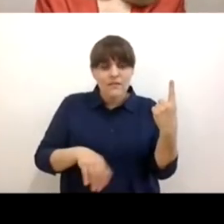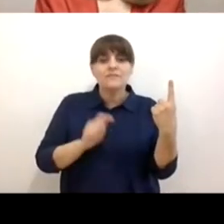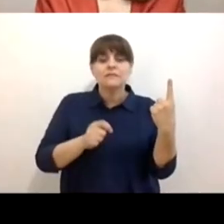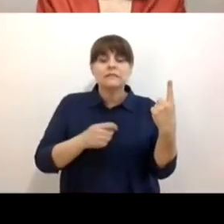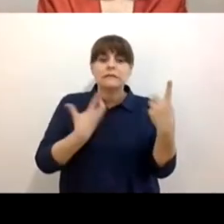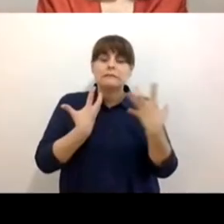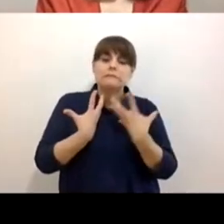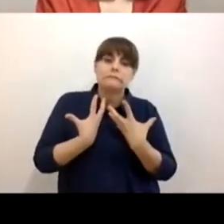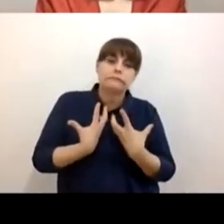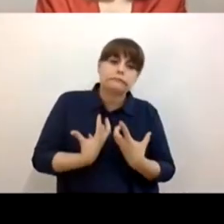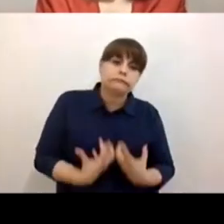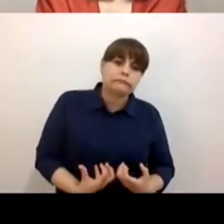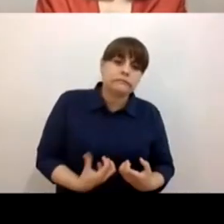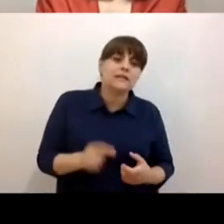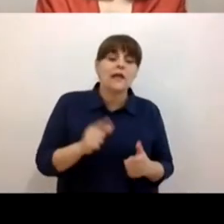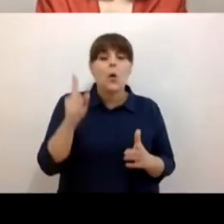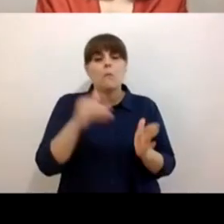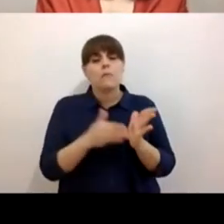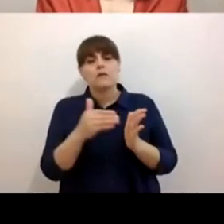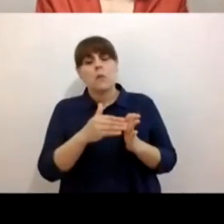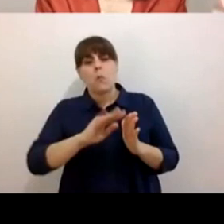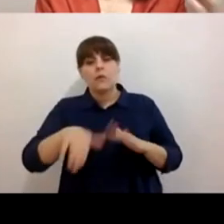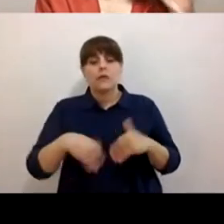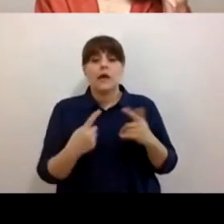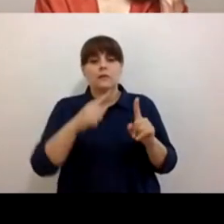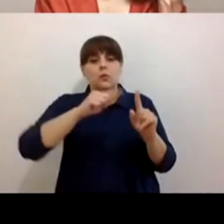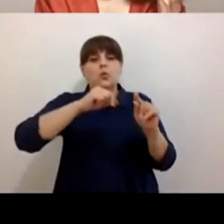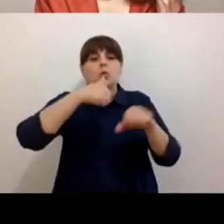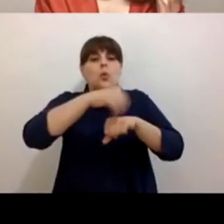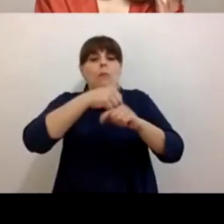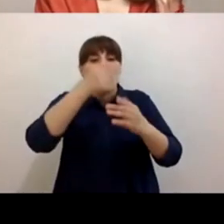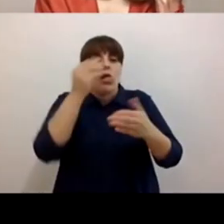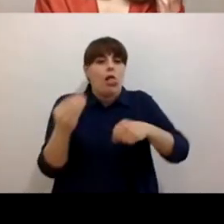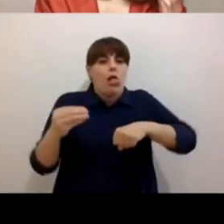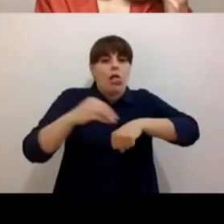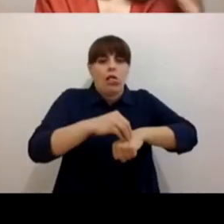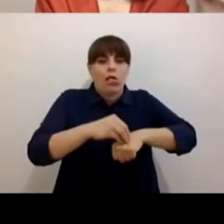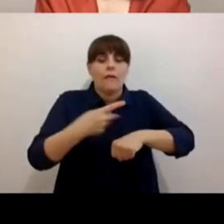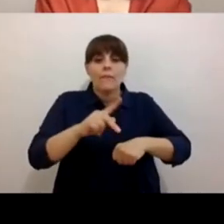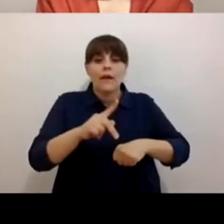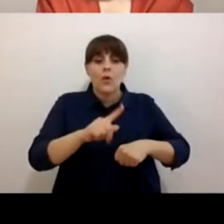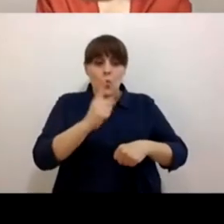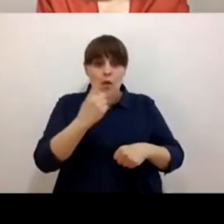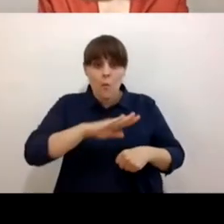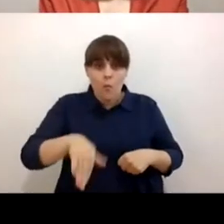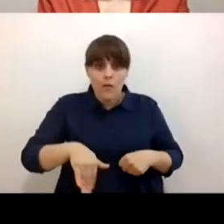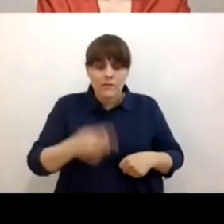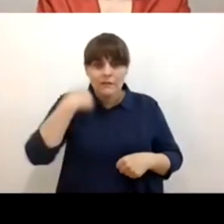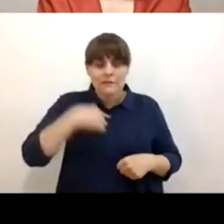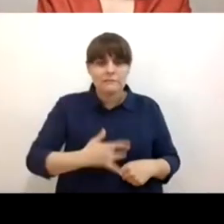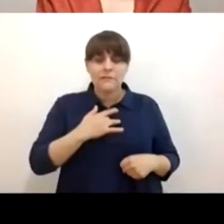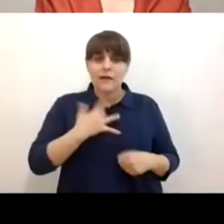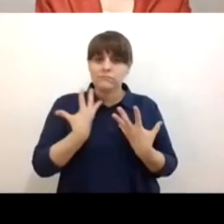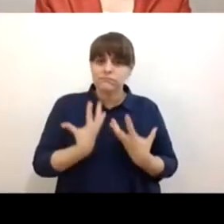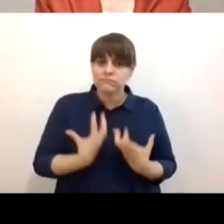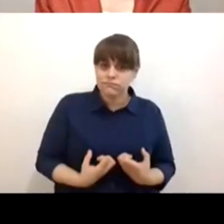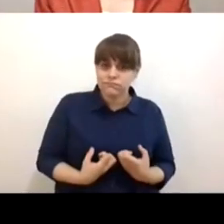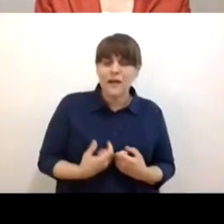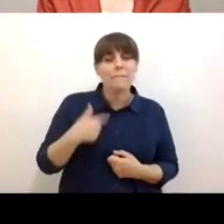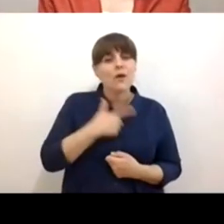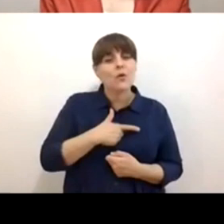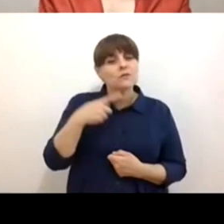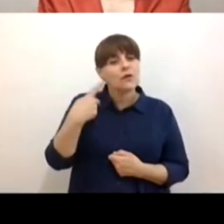el poder entenderlo así... Y también me gusta tu coincidencia con este tema de la ritualización y de la